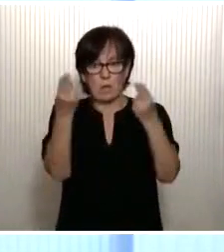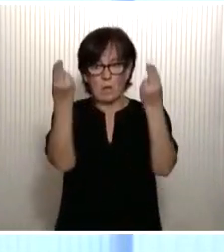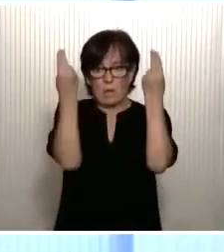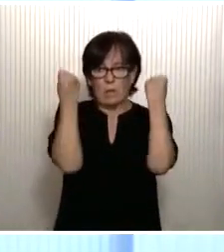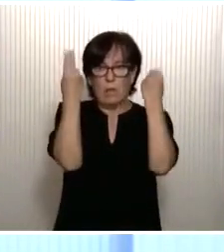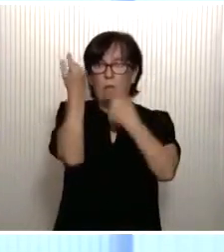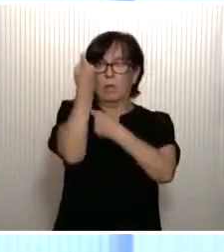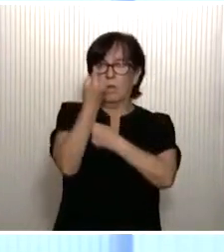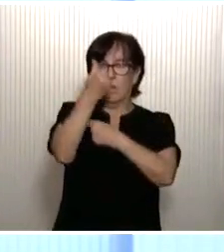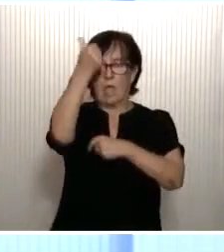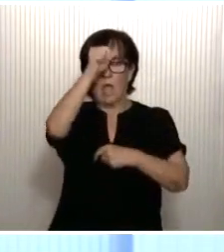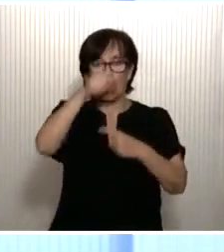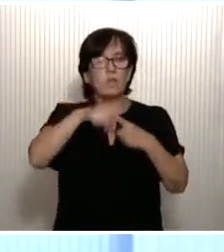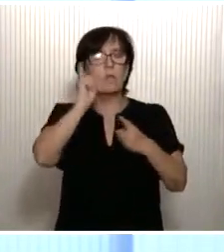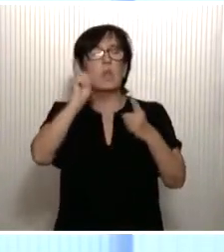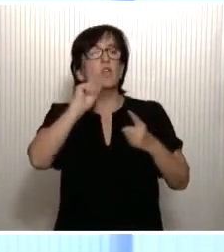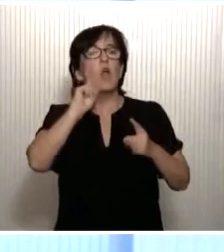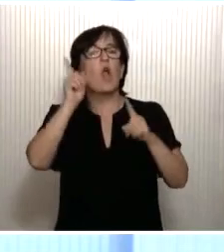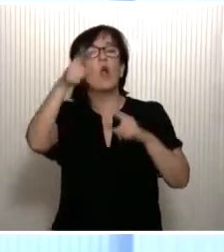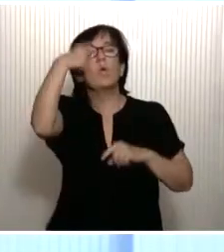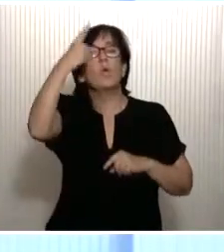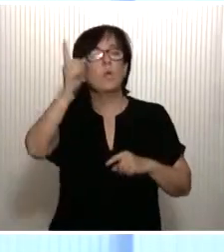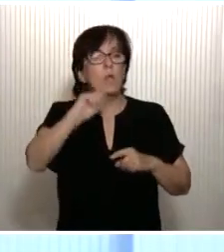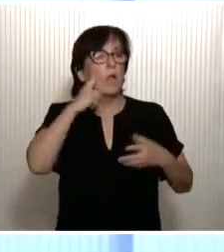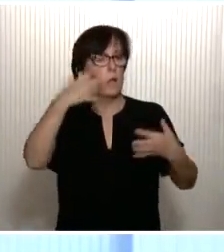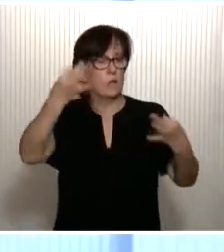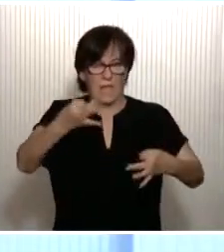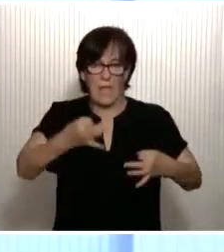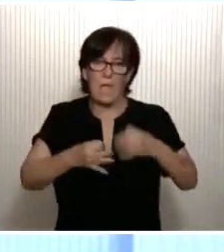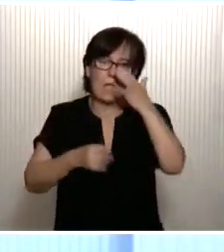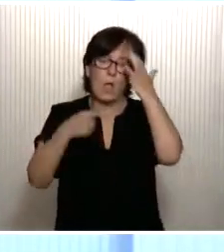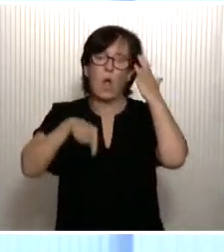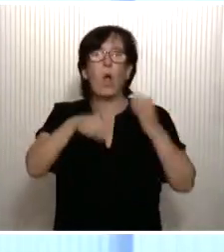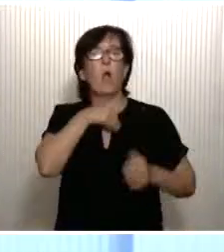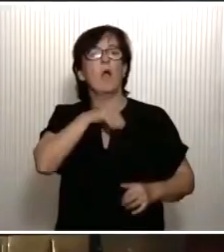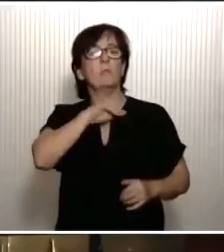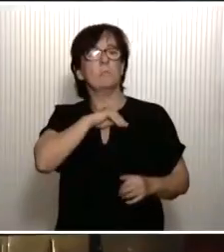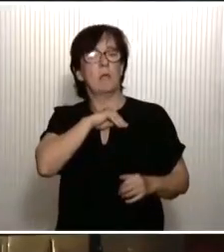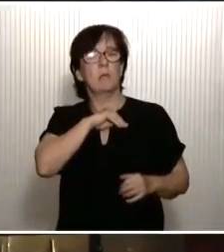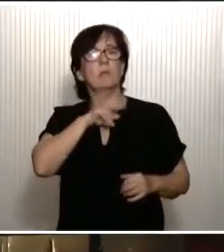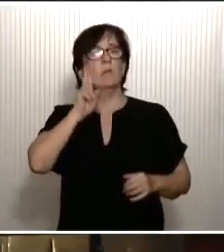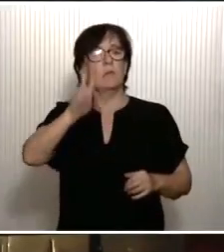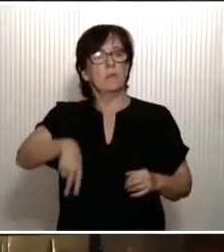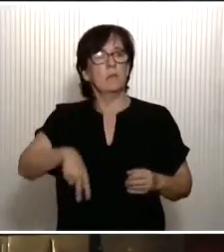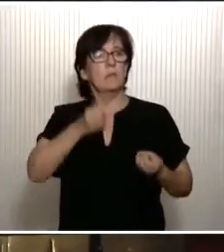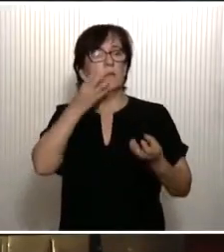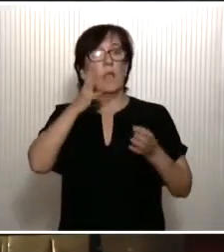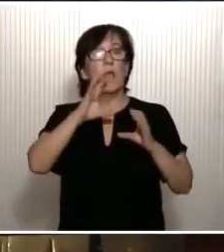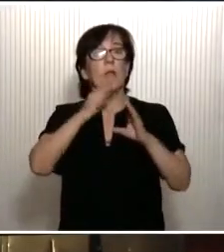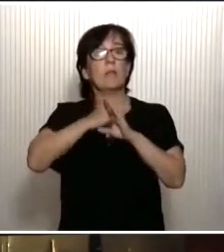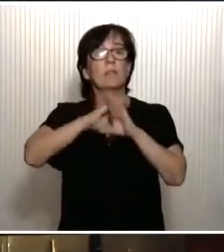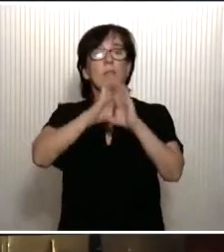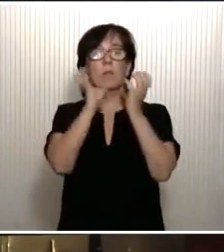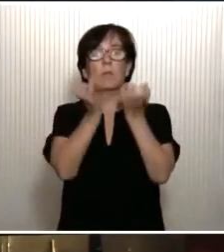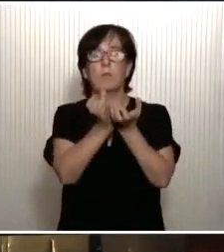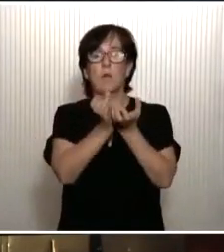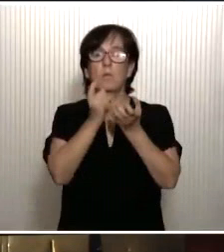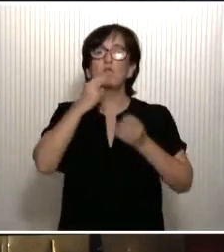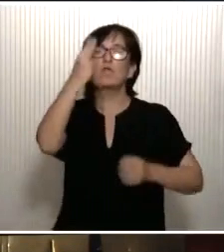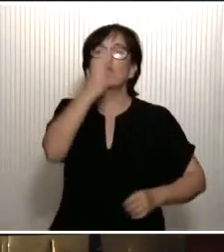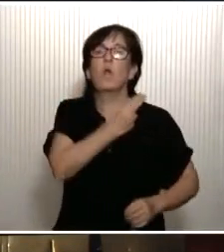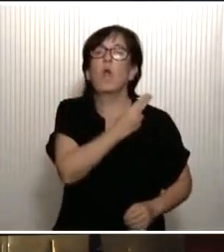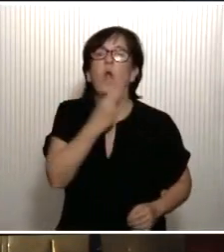hombres, y no desde el punto de vista cultural, sino también legal. Hoy España es noticia a nivel mundial por su compromiso